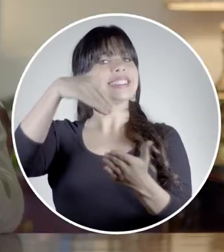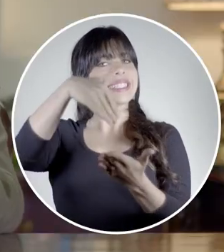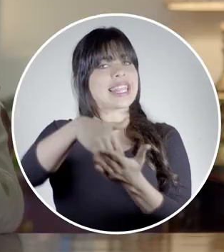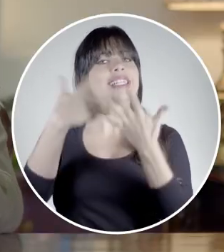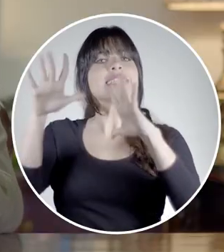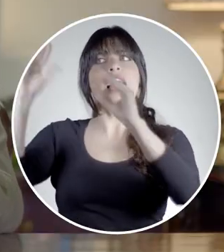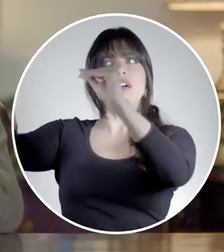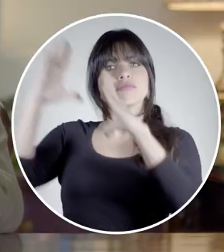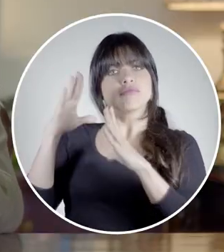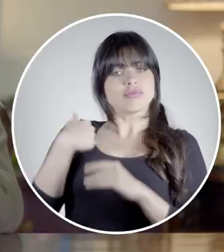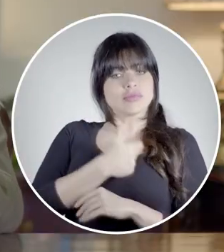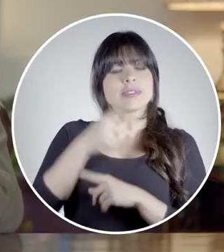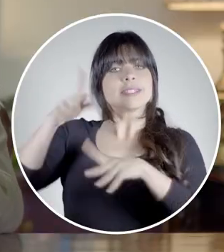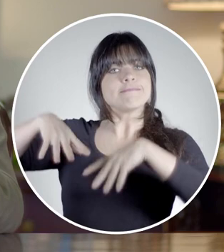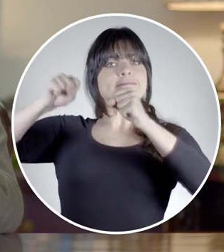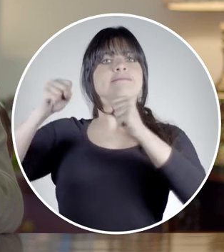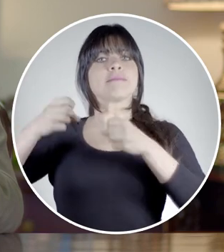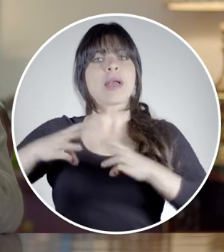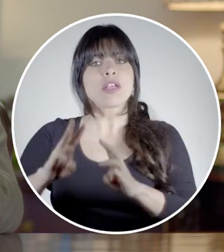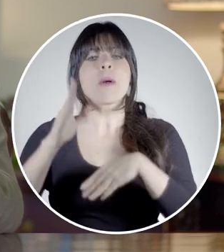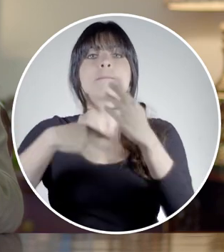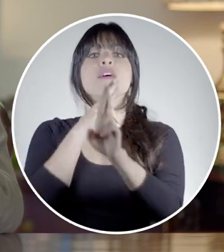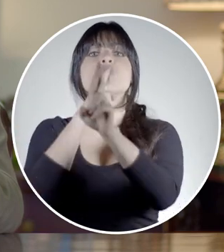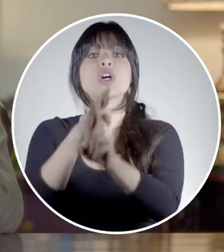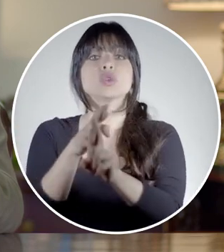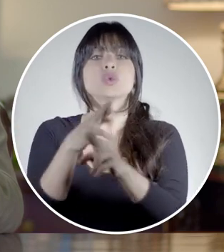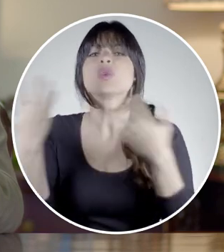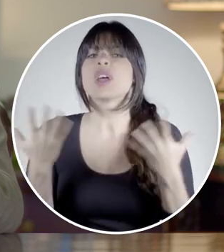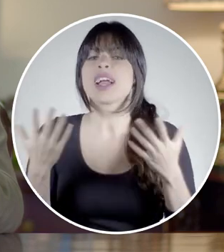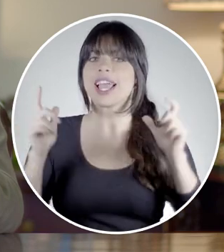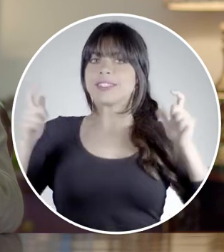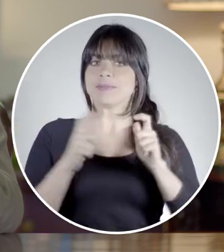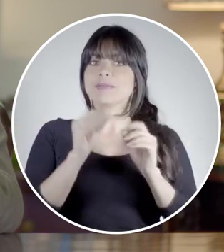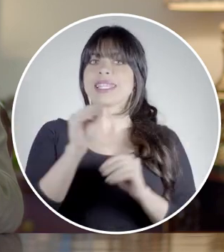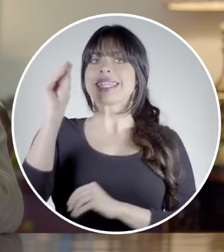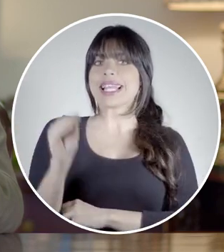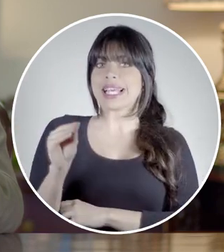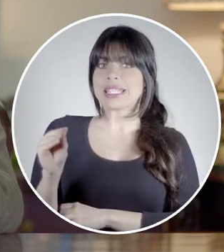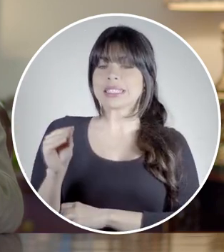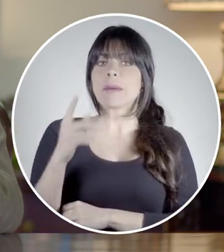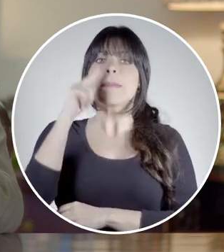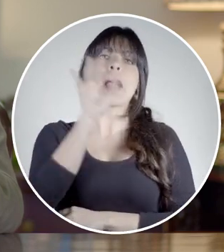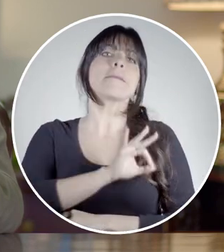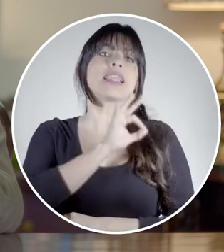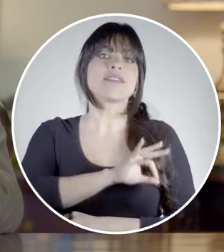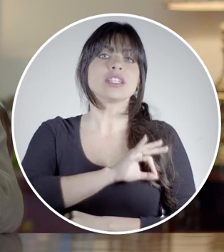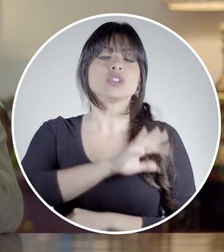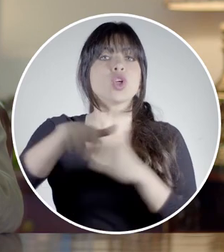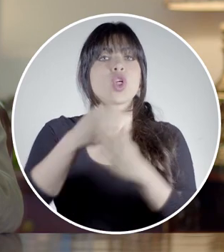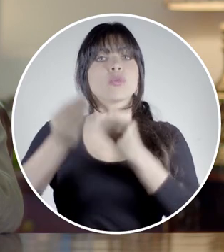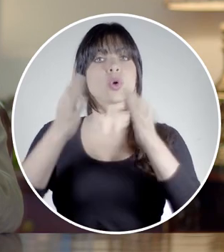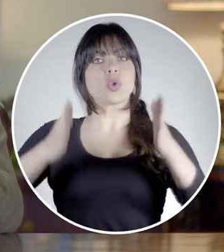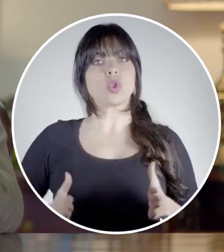En primer lugar, el Banco Central nos ha informado que tomó medidas que darán como resultado una reducción de las tasas